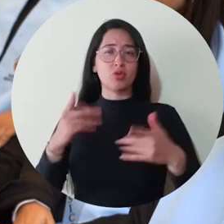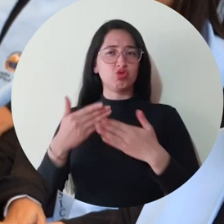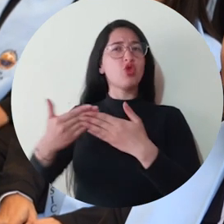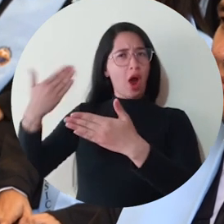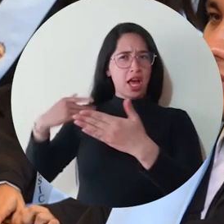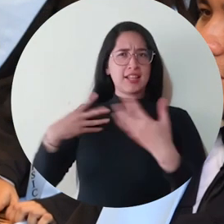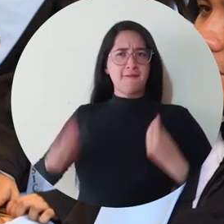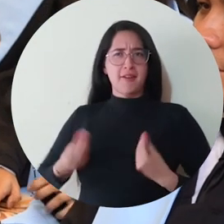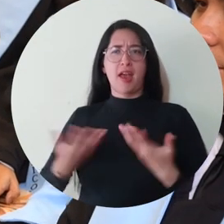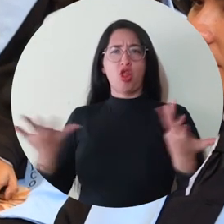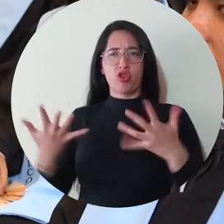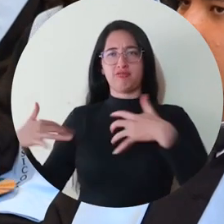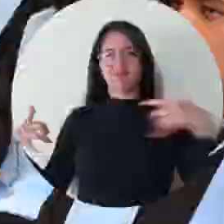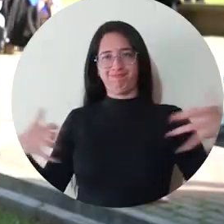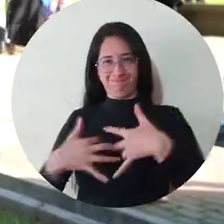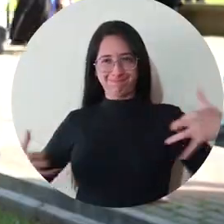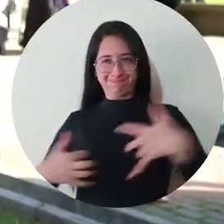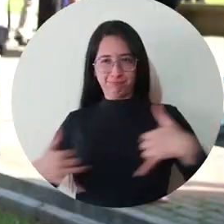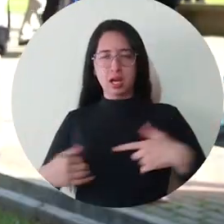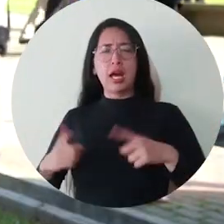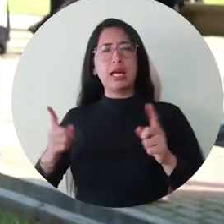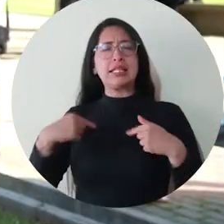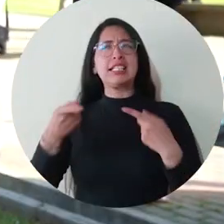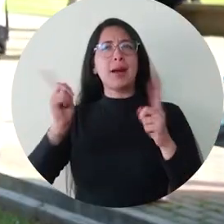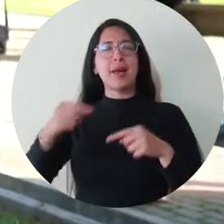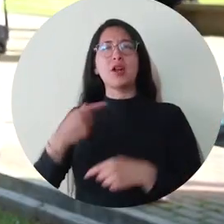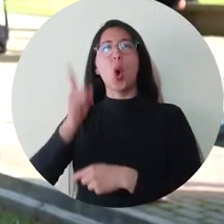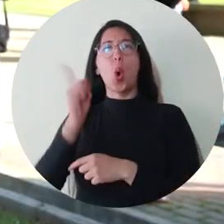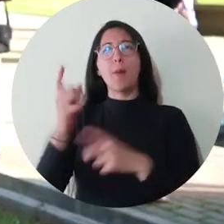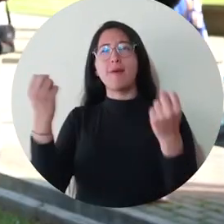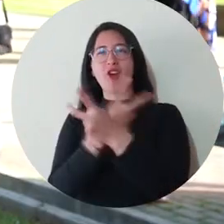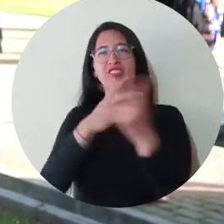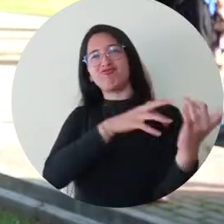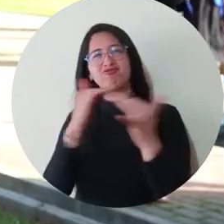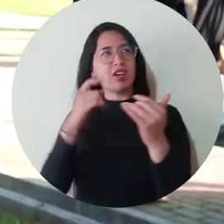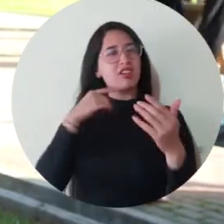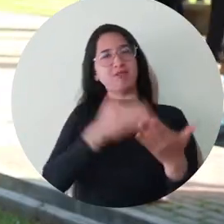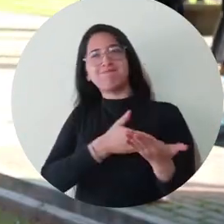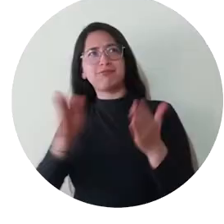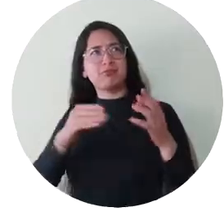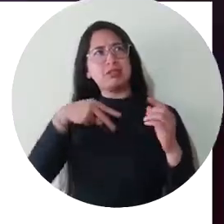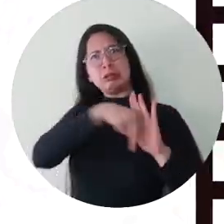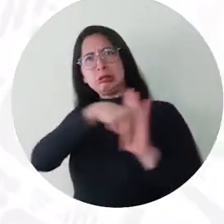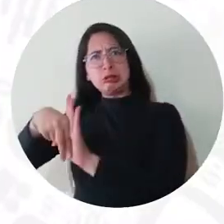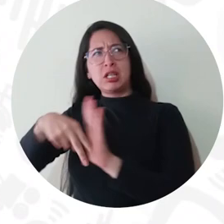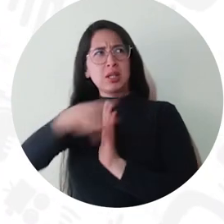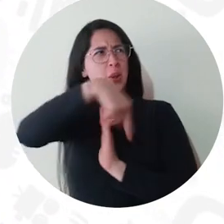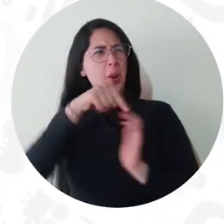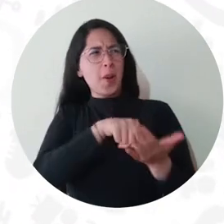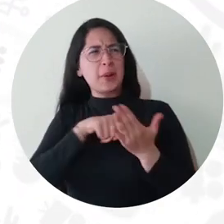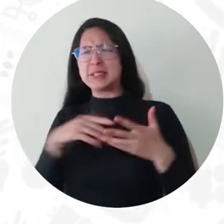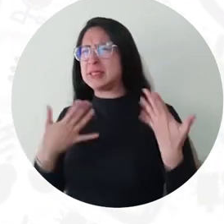Nacíamos en Montpost Bolívar, viví toda mi infancia en Valledupar, lastimosamente fuimos desplazados por la violencia y eso